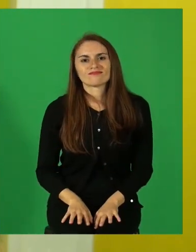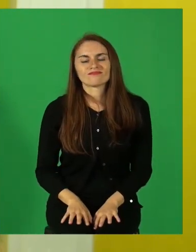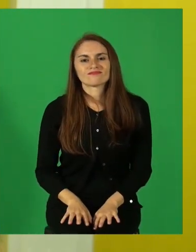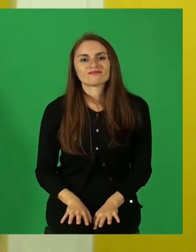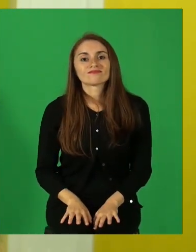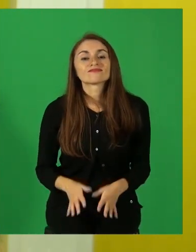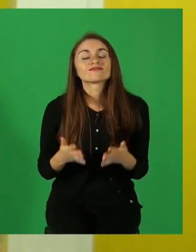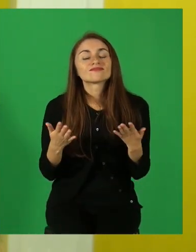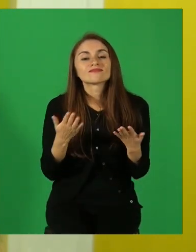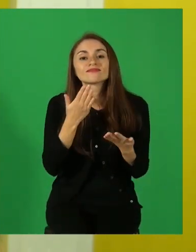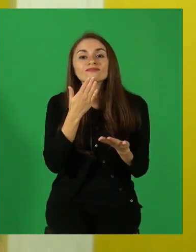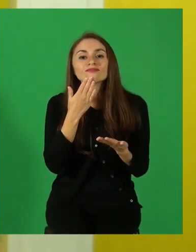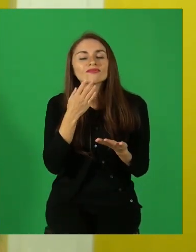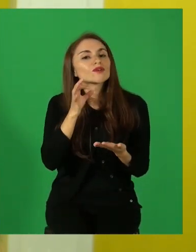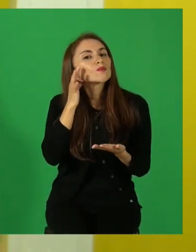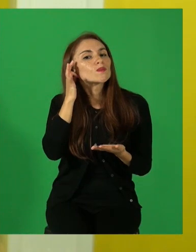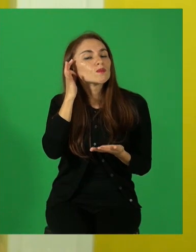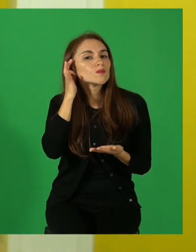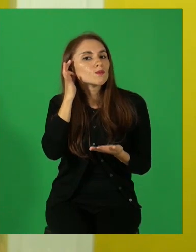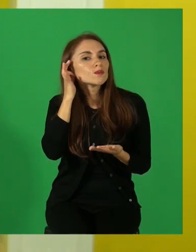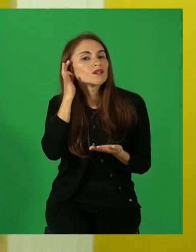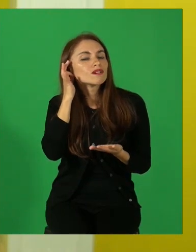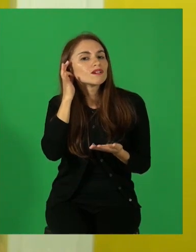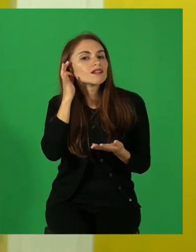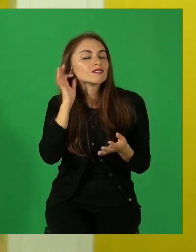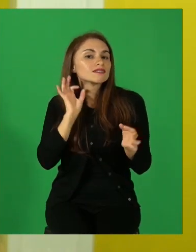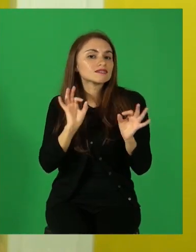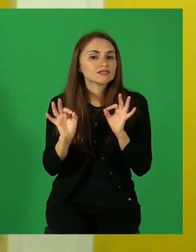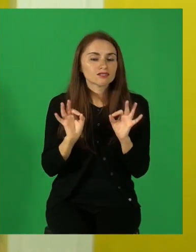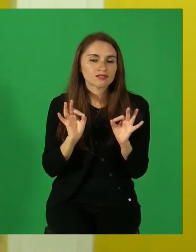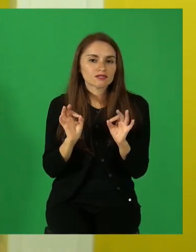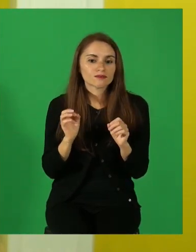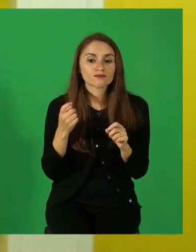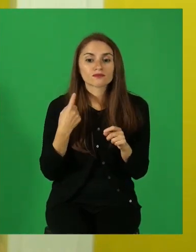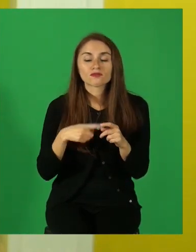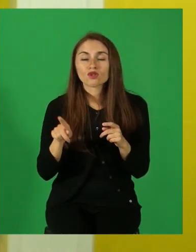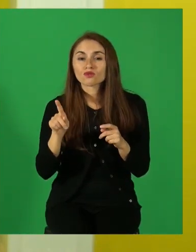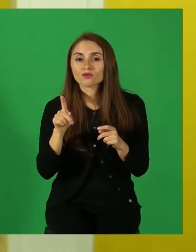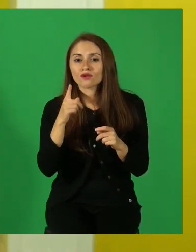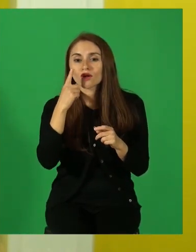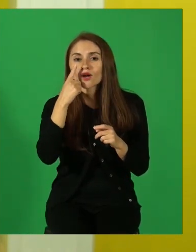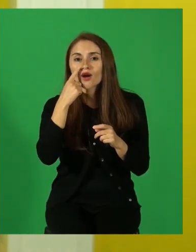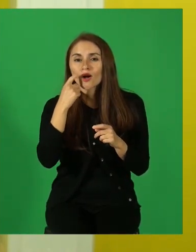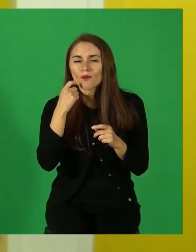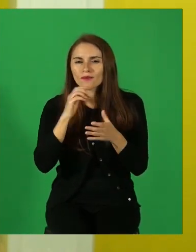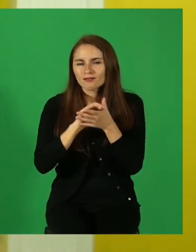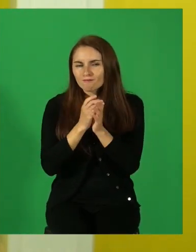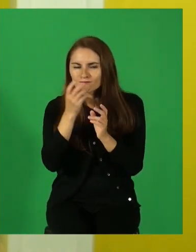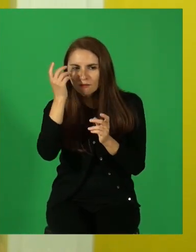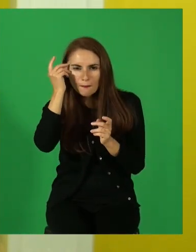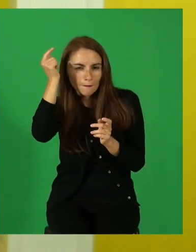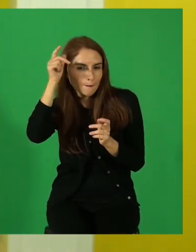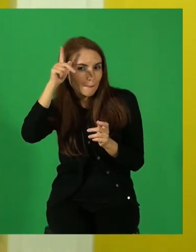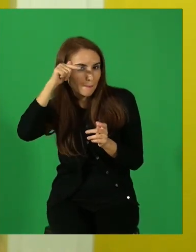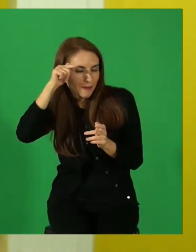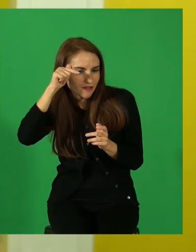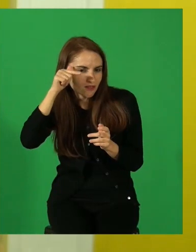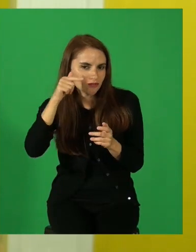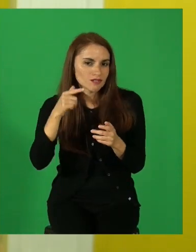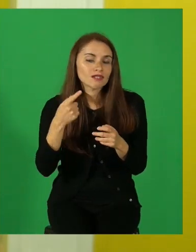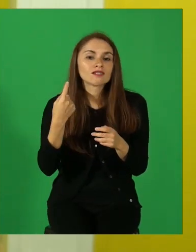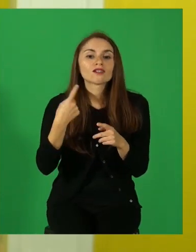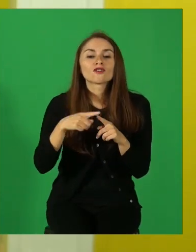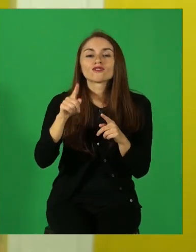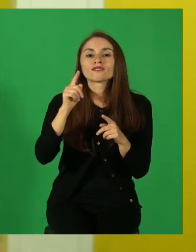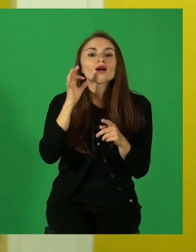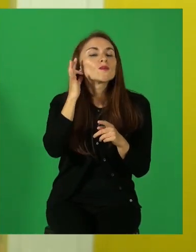Mencionamos también a la dama, al pícaro y a la madrastra. Si tenemos que